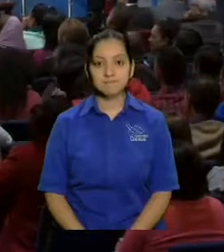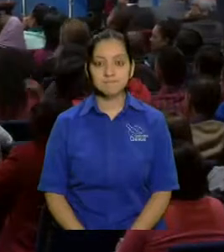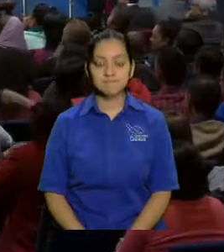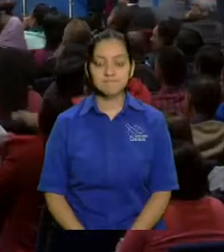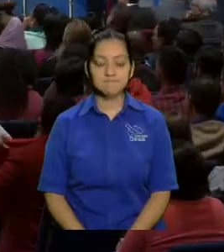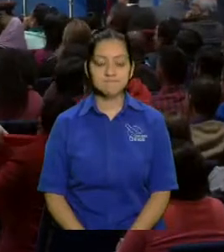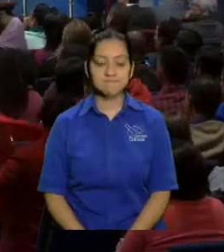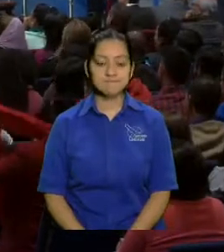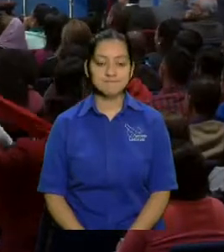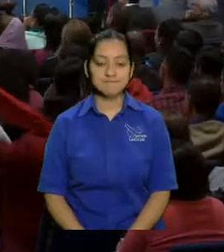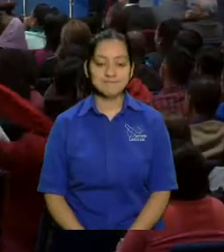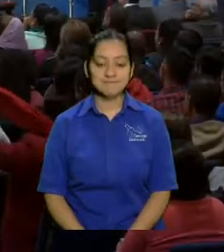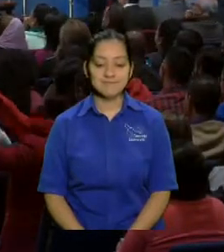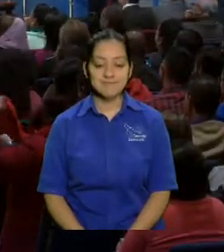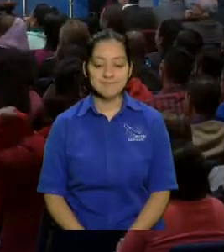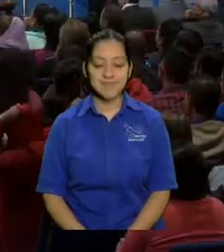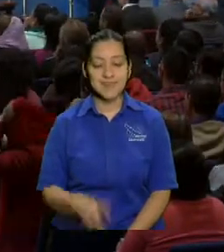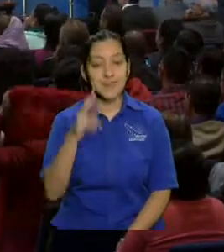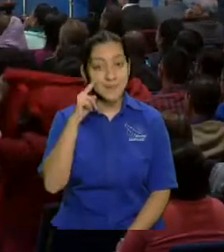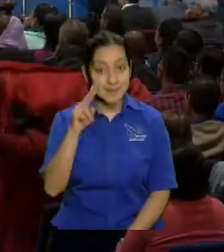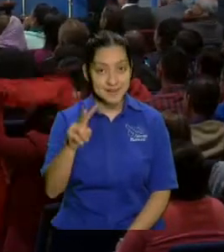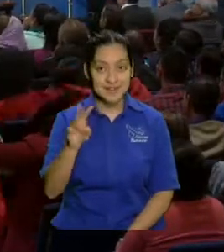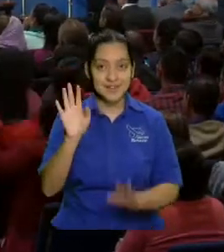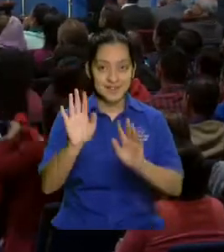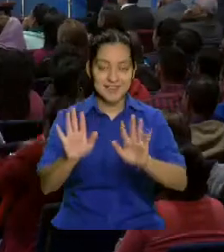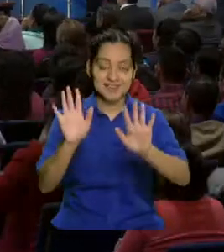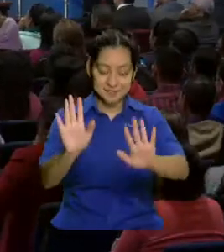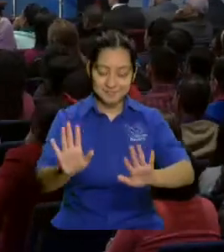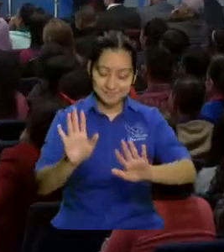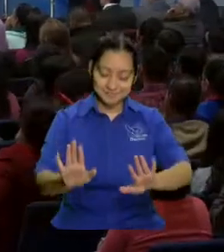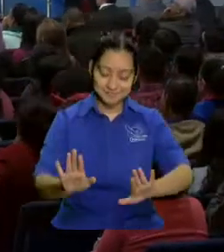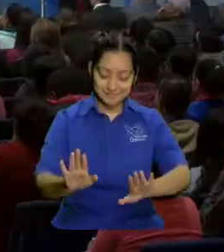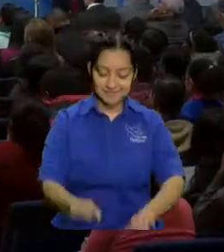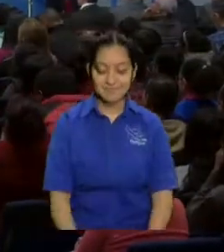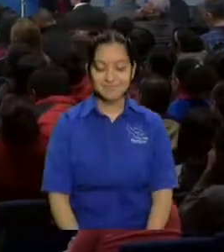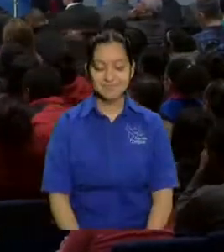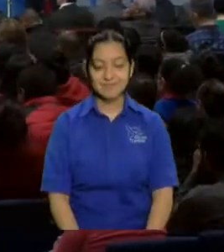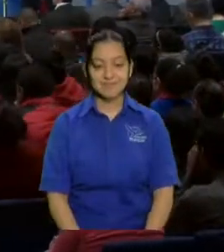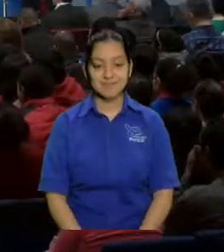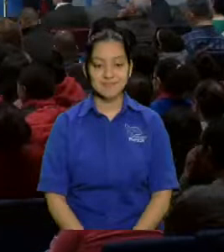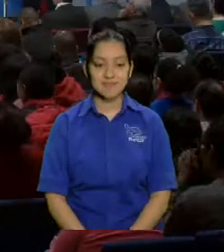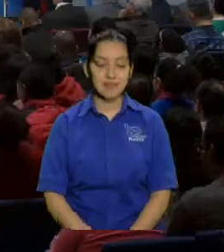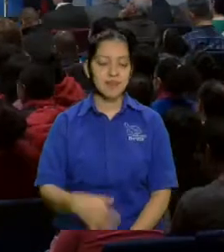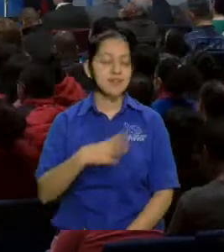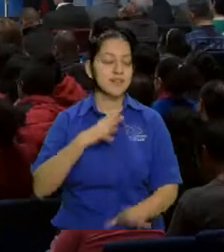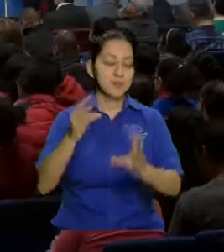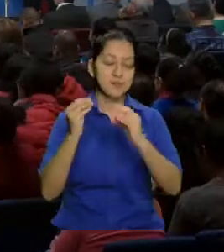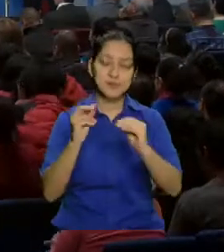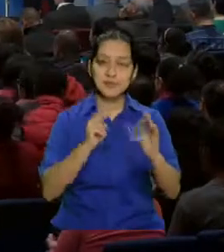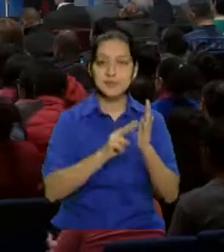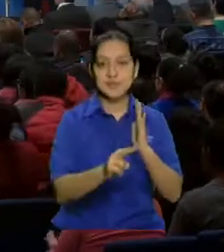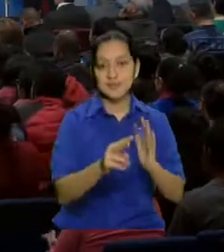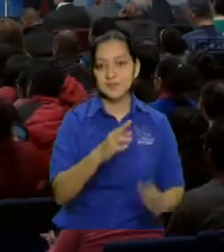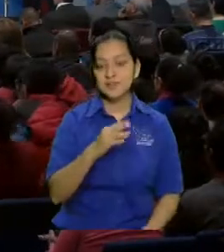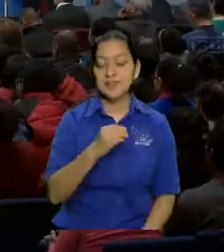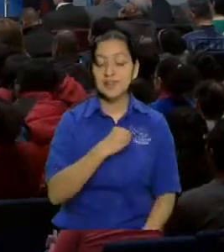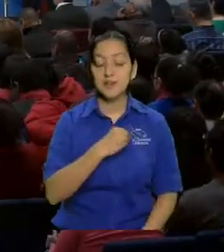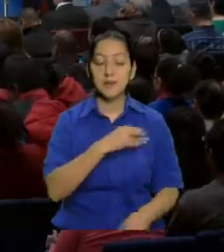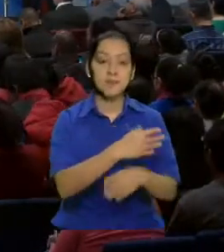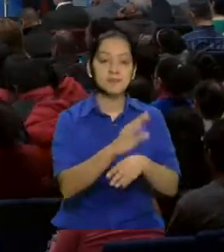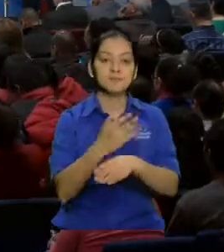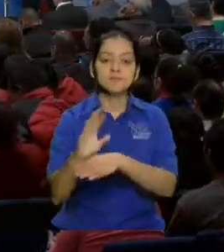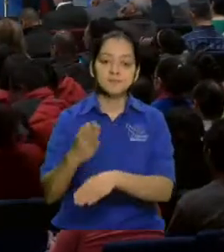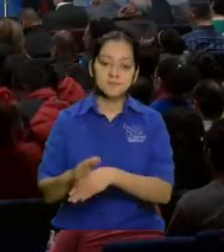bueno pero mire ya voy ya voy tengo un montón de versículos que tengo que compartirles